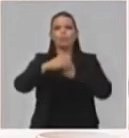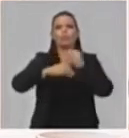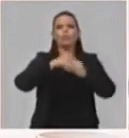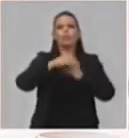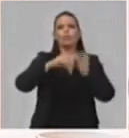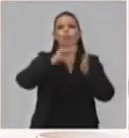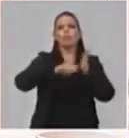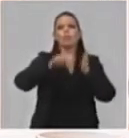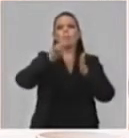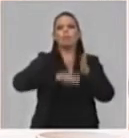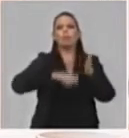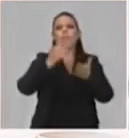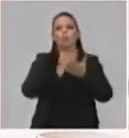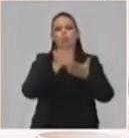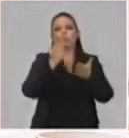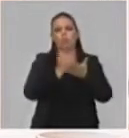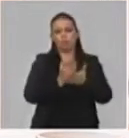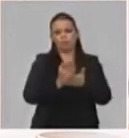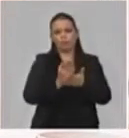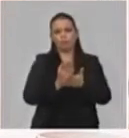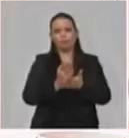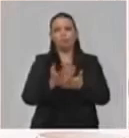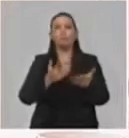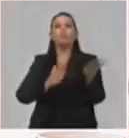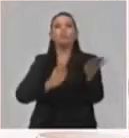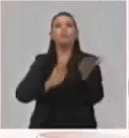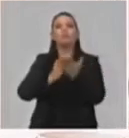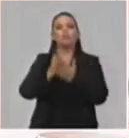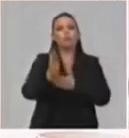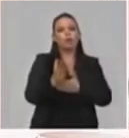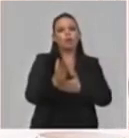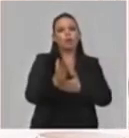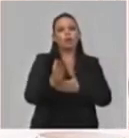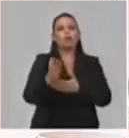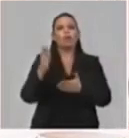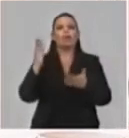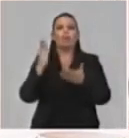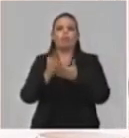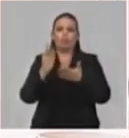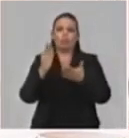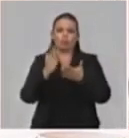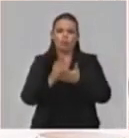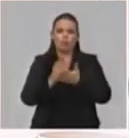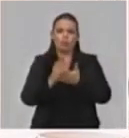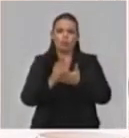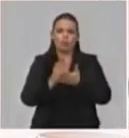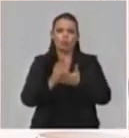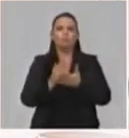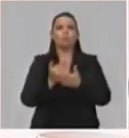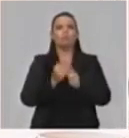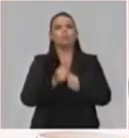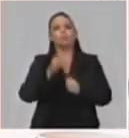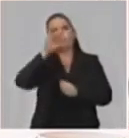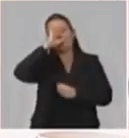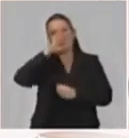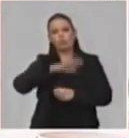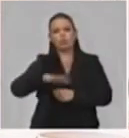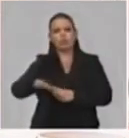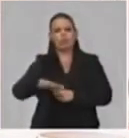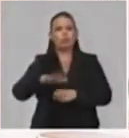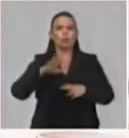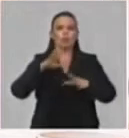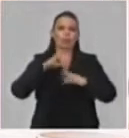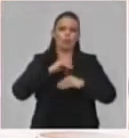educativos y de estudio, la continuidad de estudio, el otorgamiento de círculos infantiles, la formación pedagógica, porque al realizar